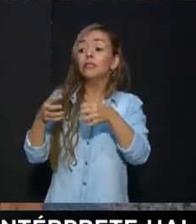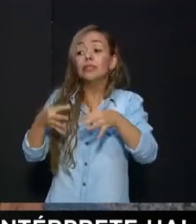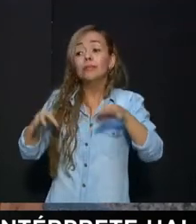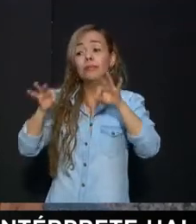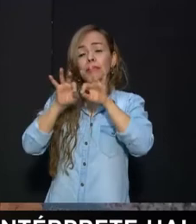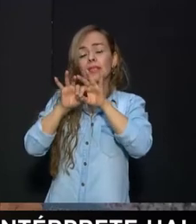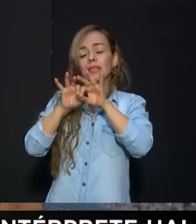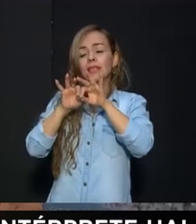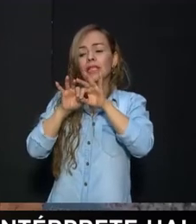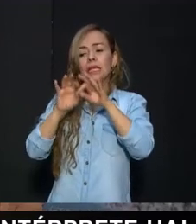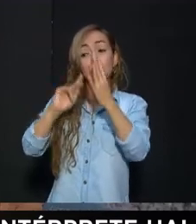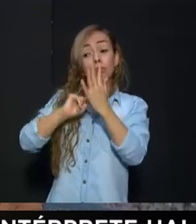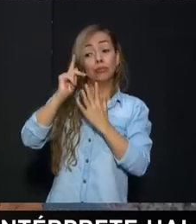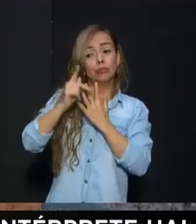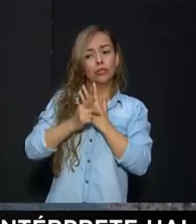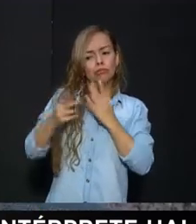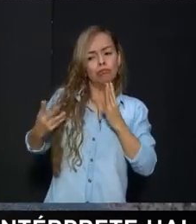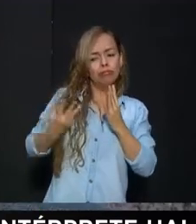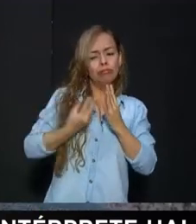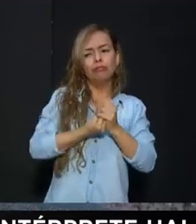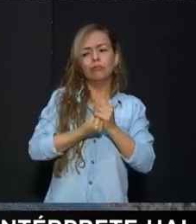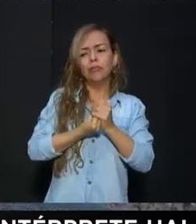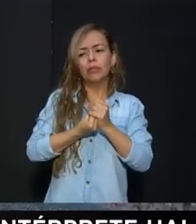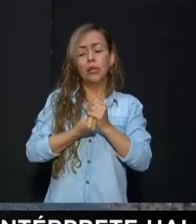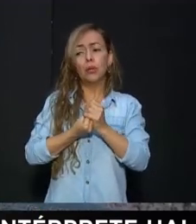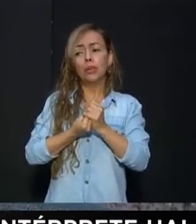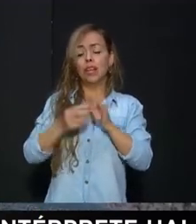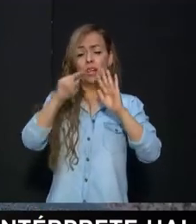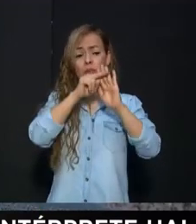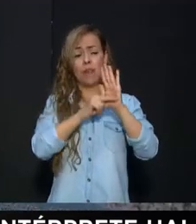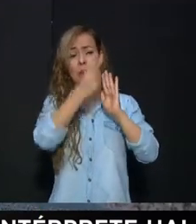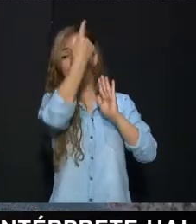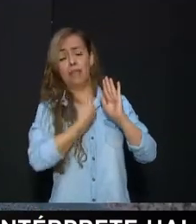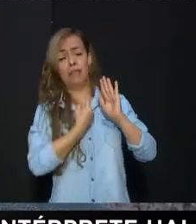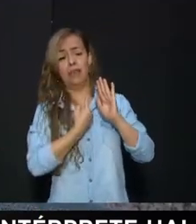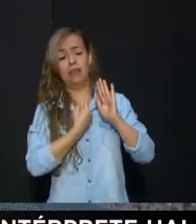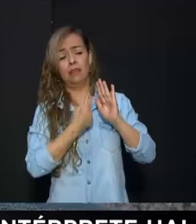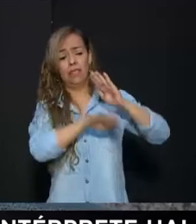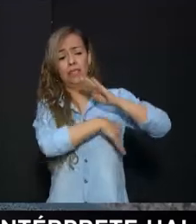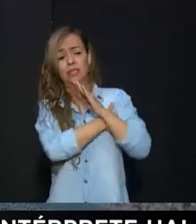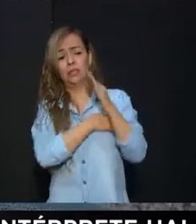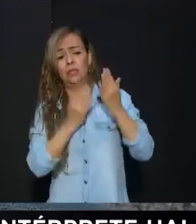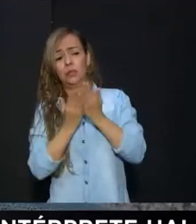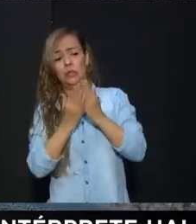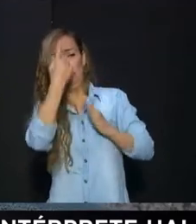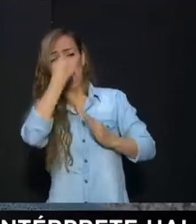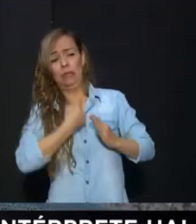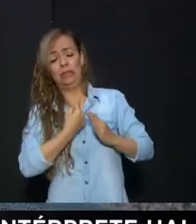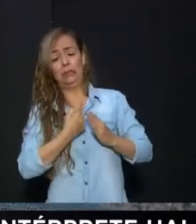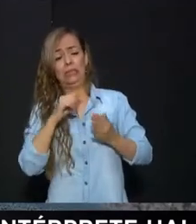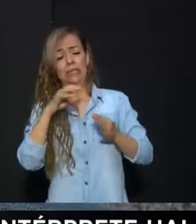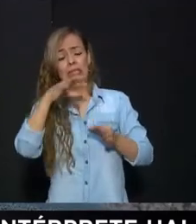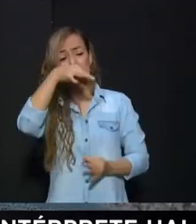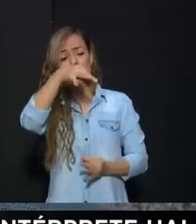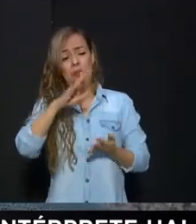Implementemos Este gran proyecto No por Una normatividad Que exige El Ministerio de Educación De que Está plasmado En un documento Del